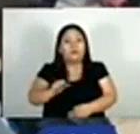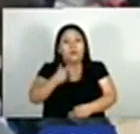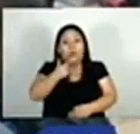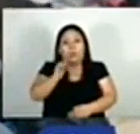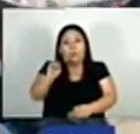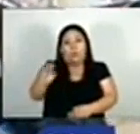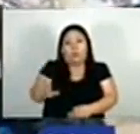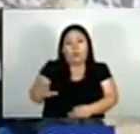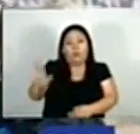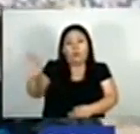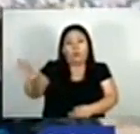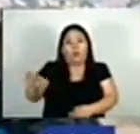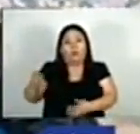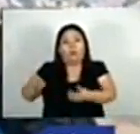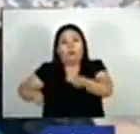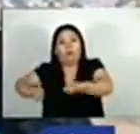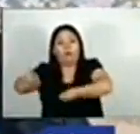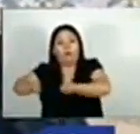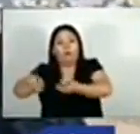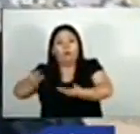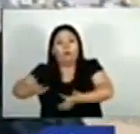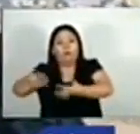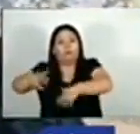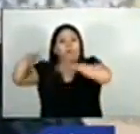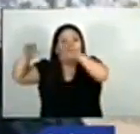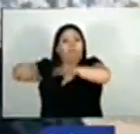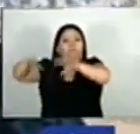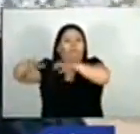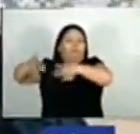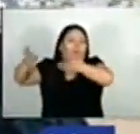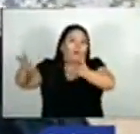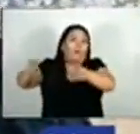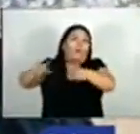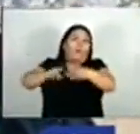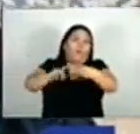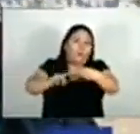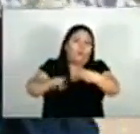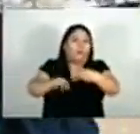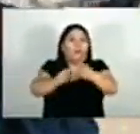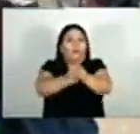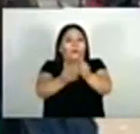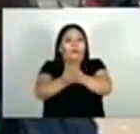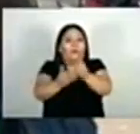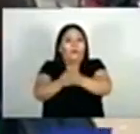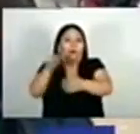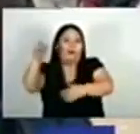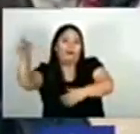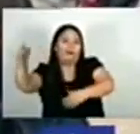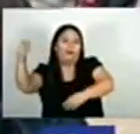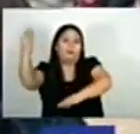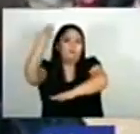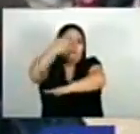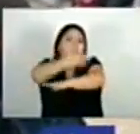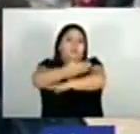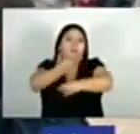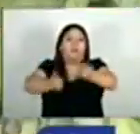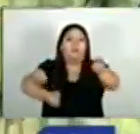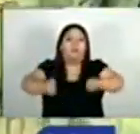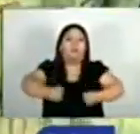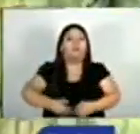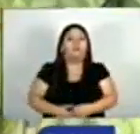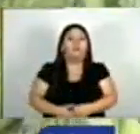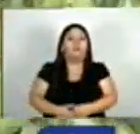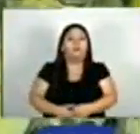el tiempo que ha pasado, que la lluvia no ha funcionado bien, y otra parte es porque también están deteniendo los turgones en las fronteras.